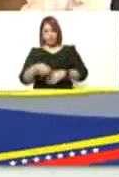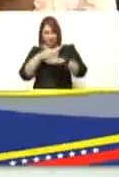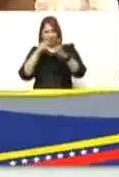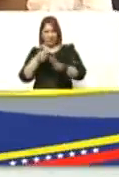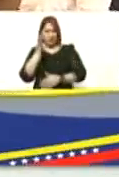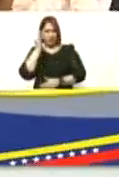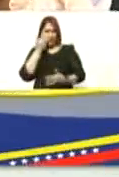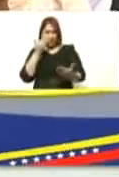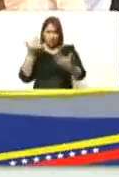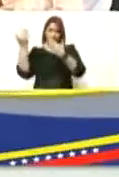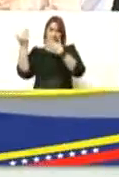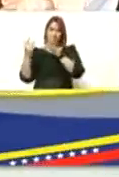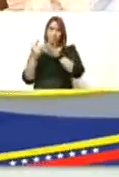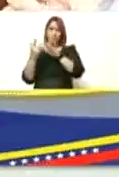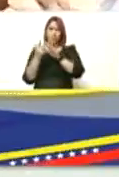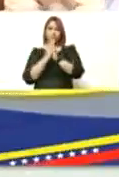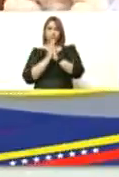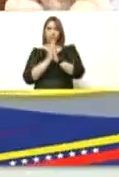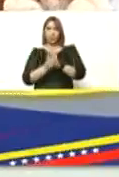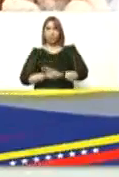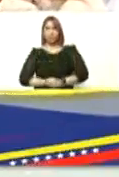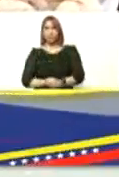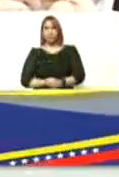adelante por favor